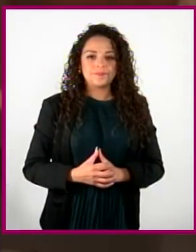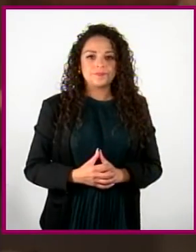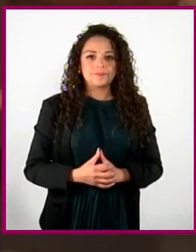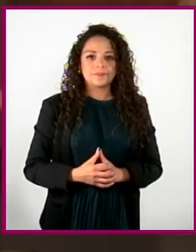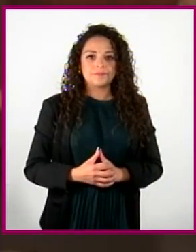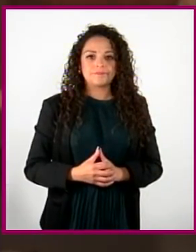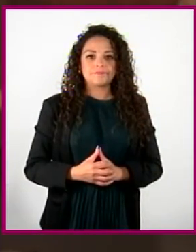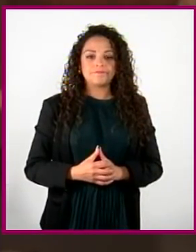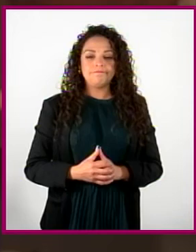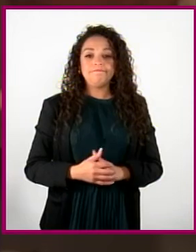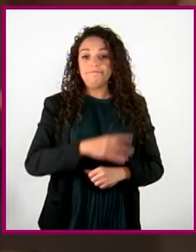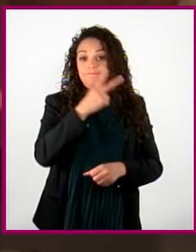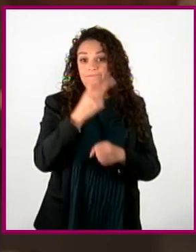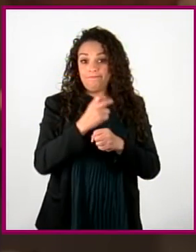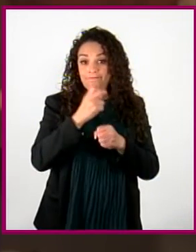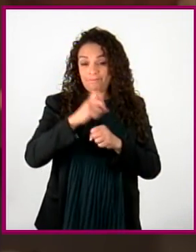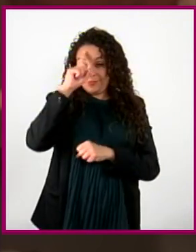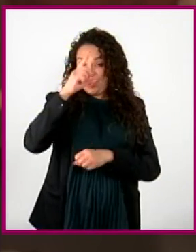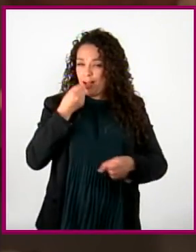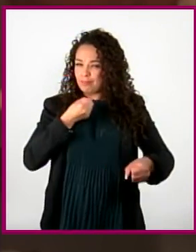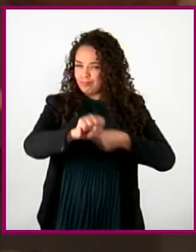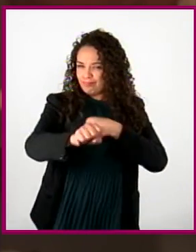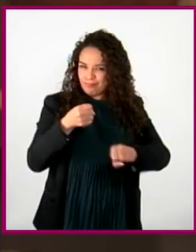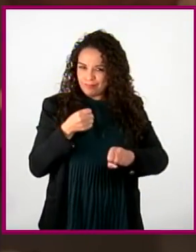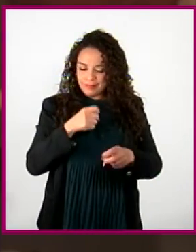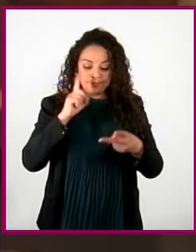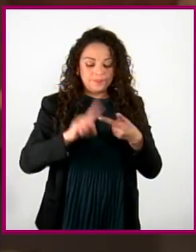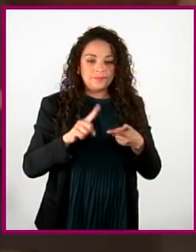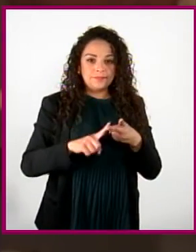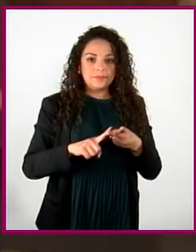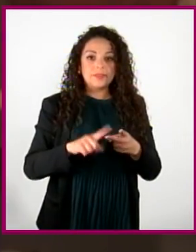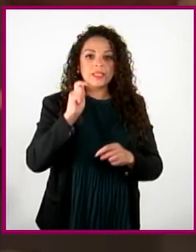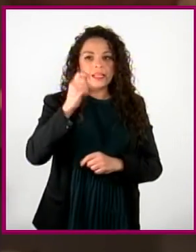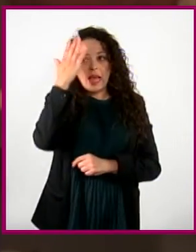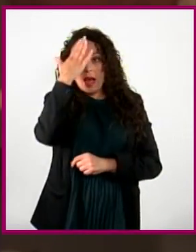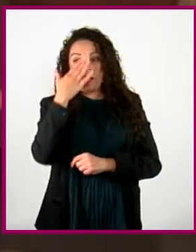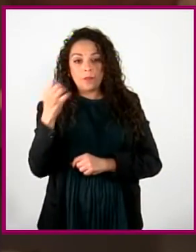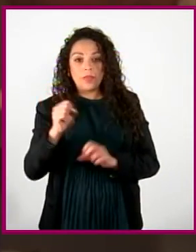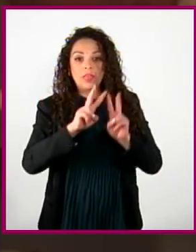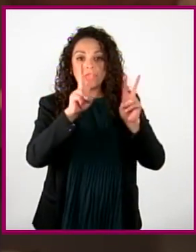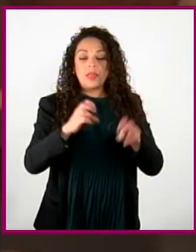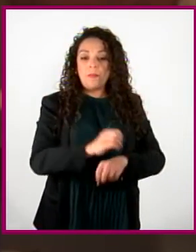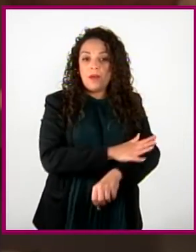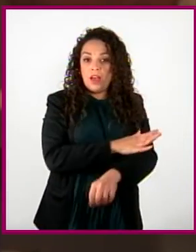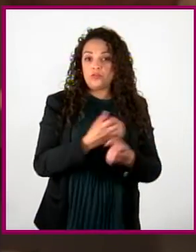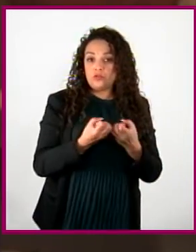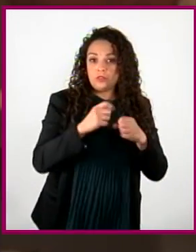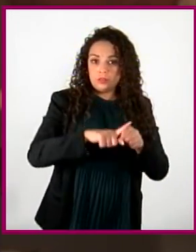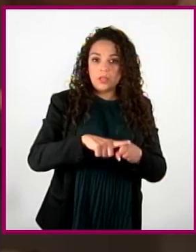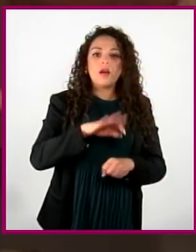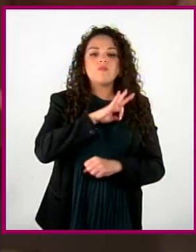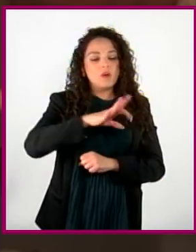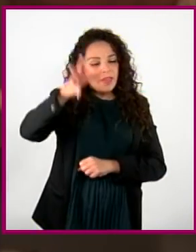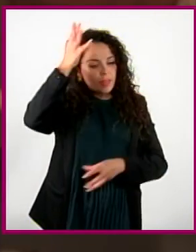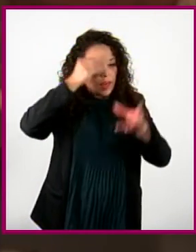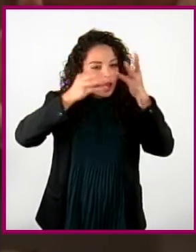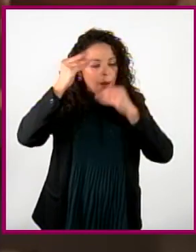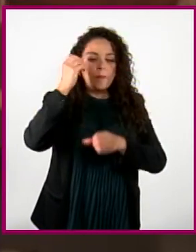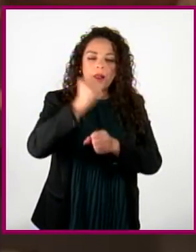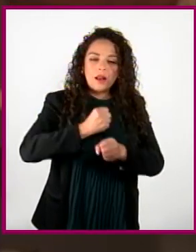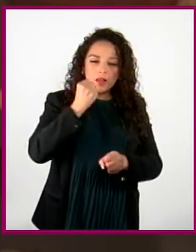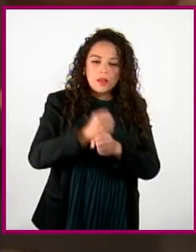¡Consejo ninja número dos! Las habilidades socioemocionales pueden aprenderse, entrenarse, mejorarse.